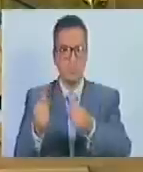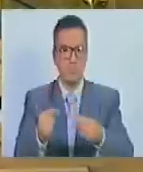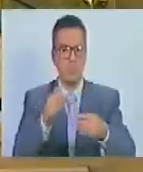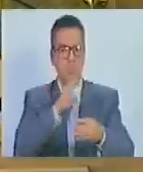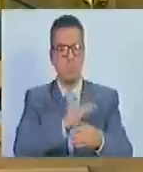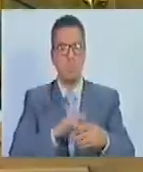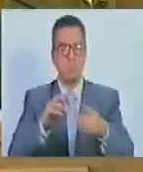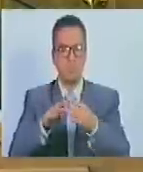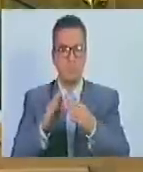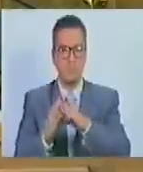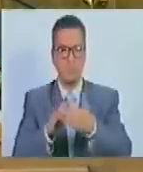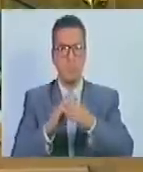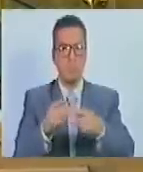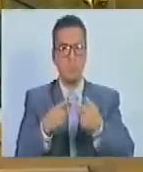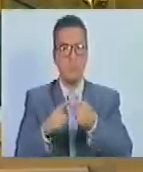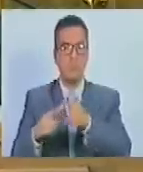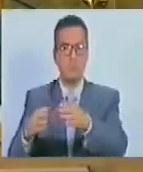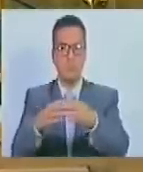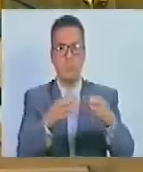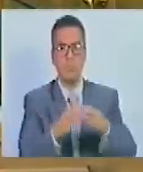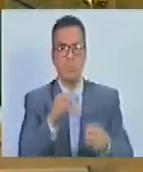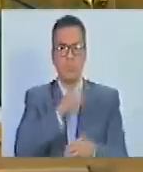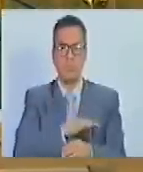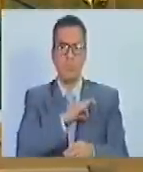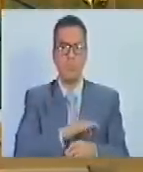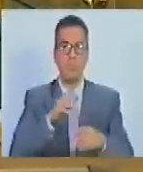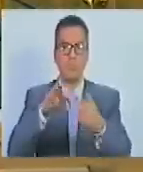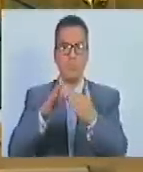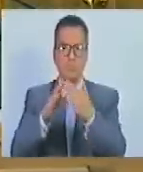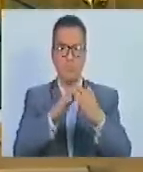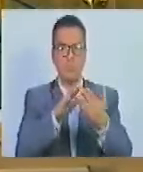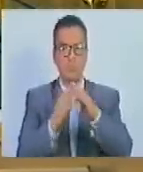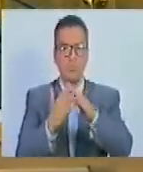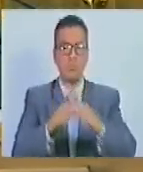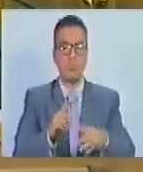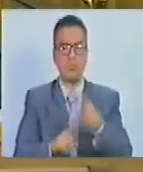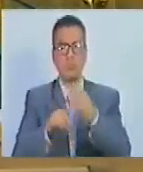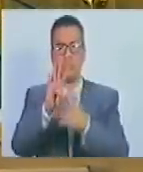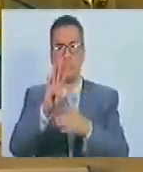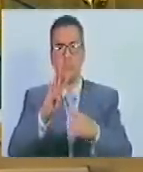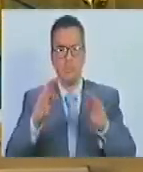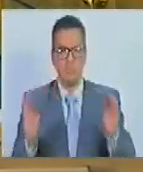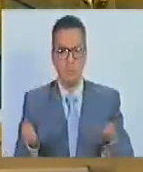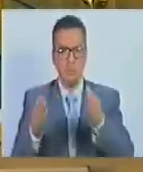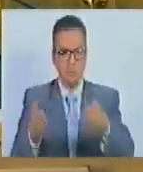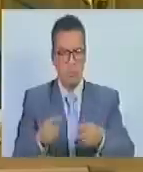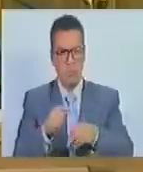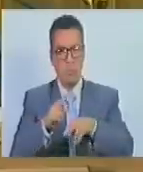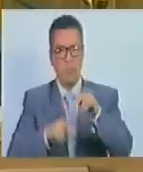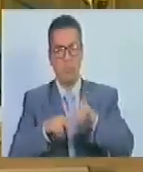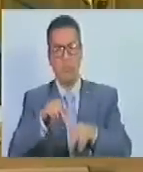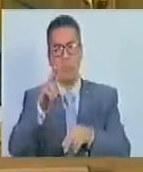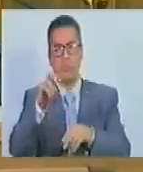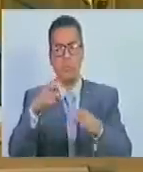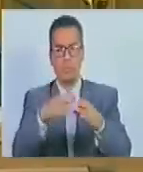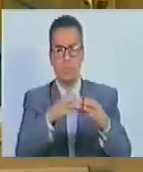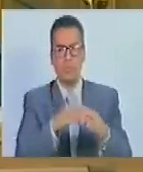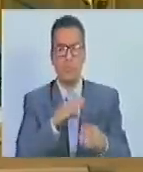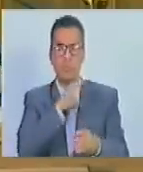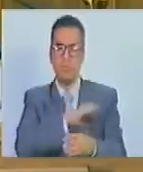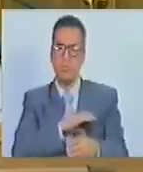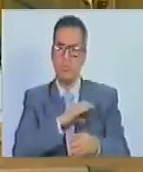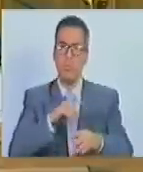comunitaria y las demás organizaciones sociales de la comunidad. 4. Promover la creación de nuevas organizaciones con la